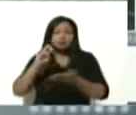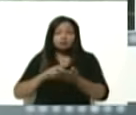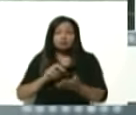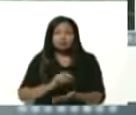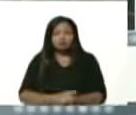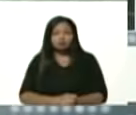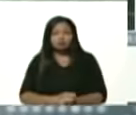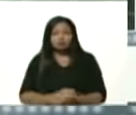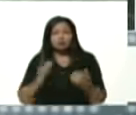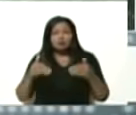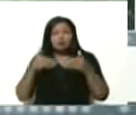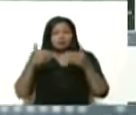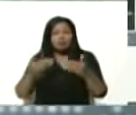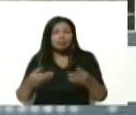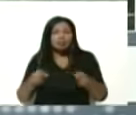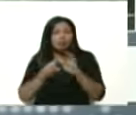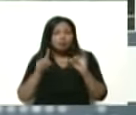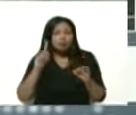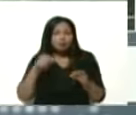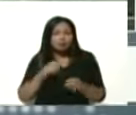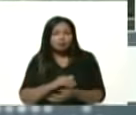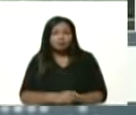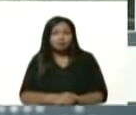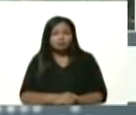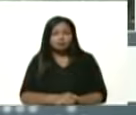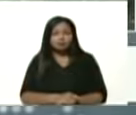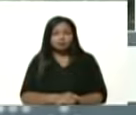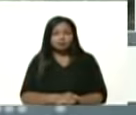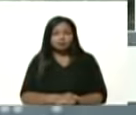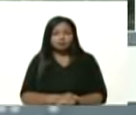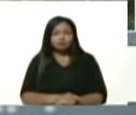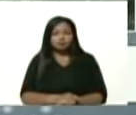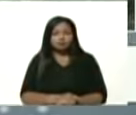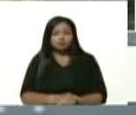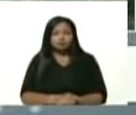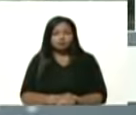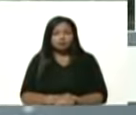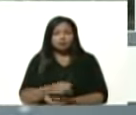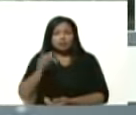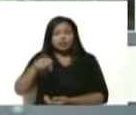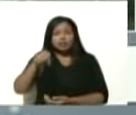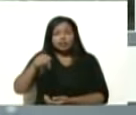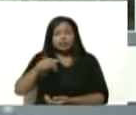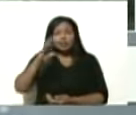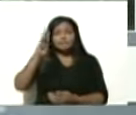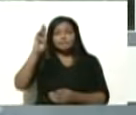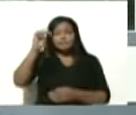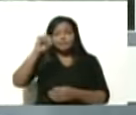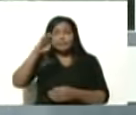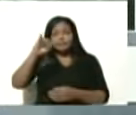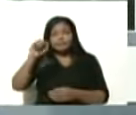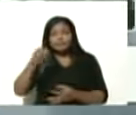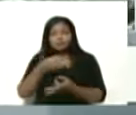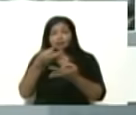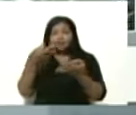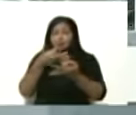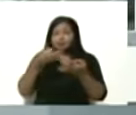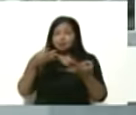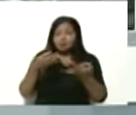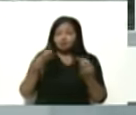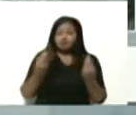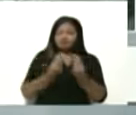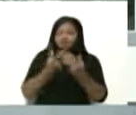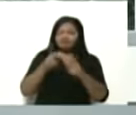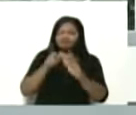adelantando aquí, en Bambino, fino, fino, con